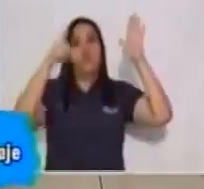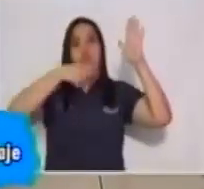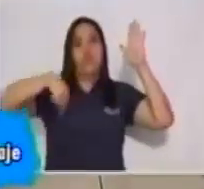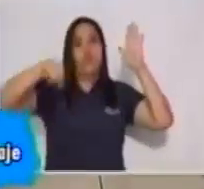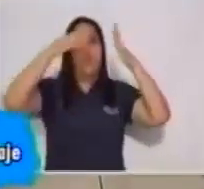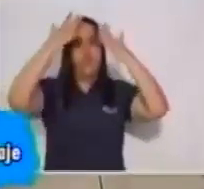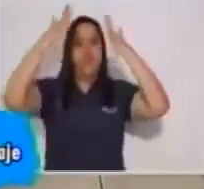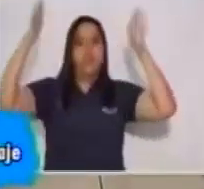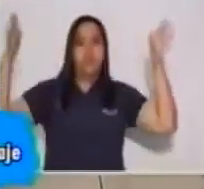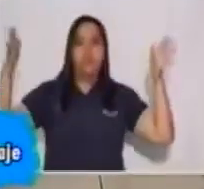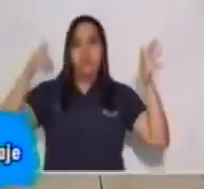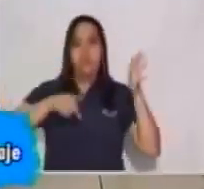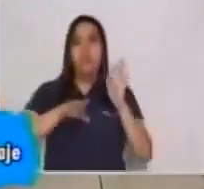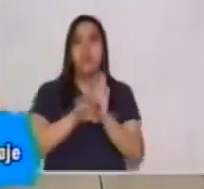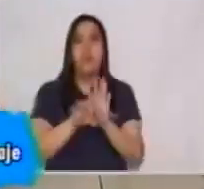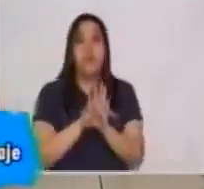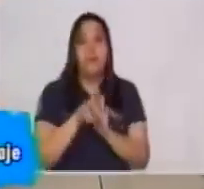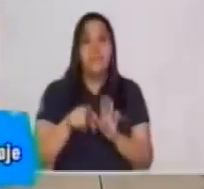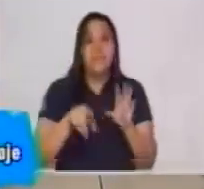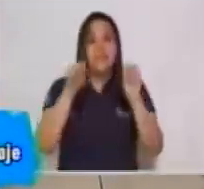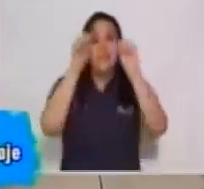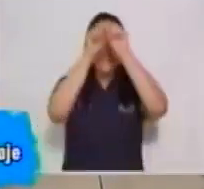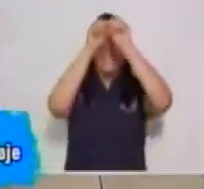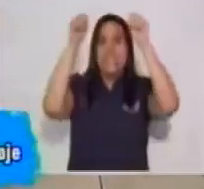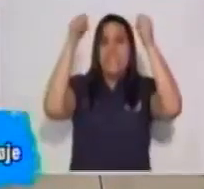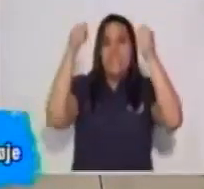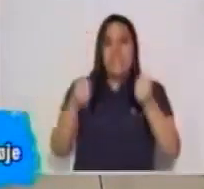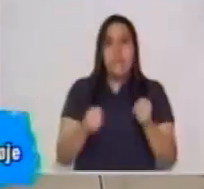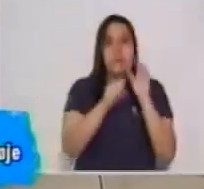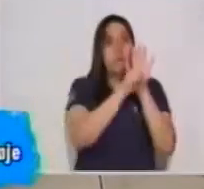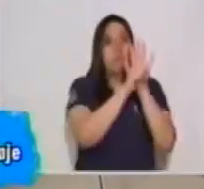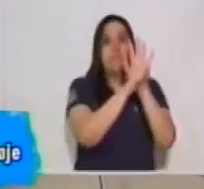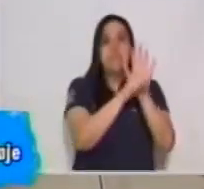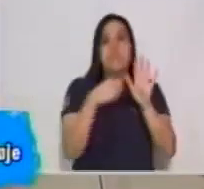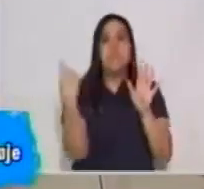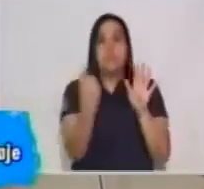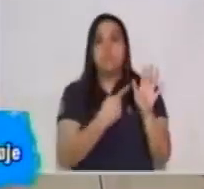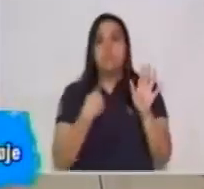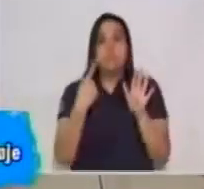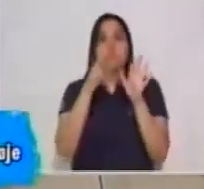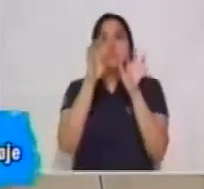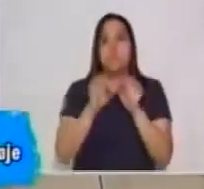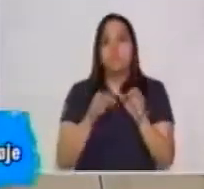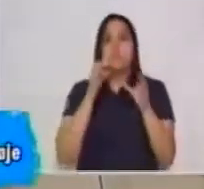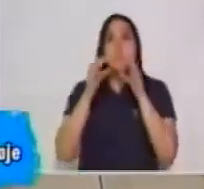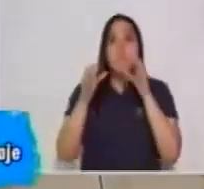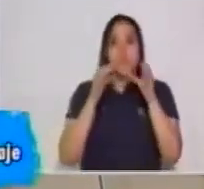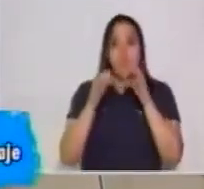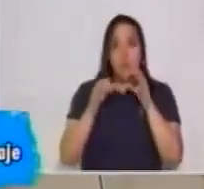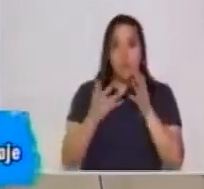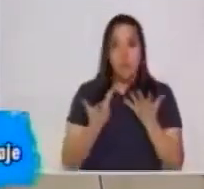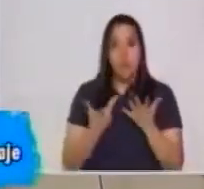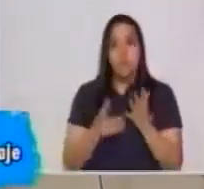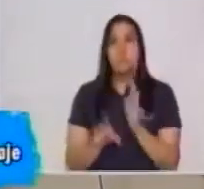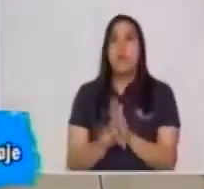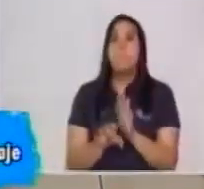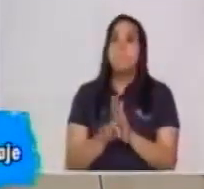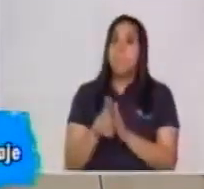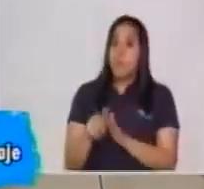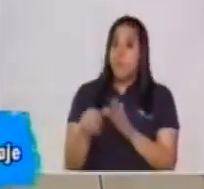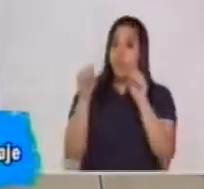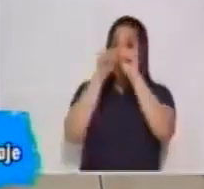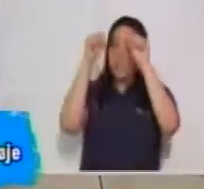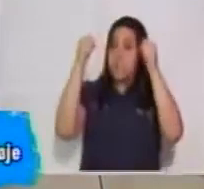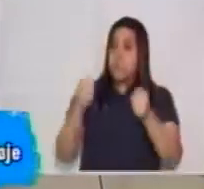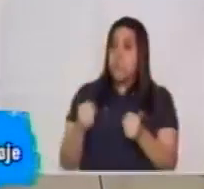grande y vamos a decir que es todo ese sistema de signos que utilizan las personas para comunicarse. Pero uno de esos sistemas